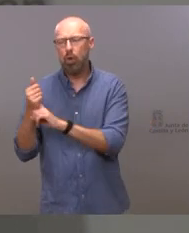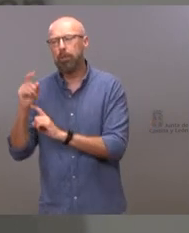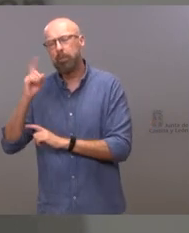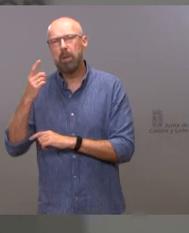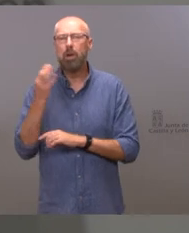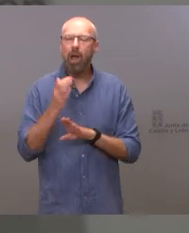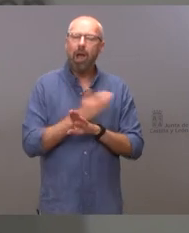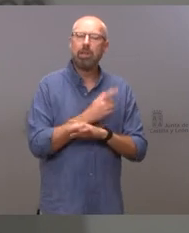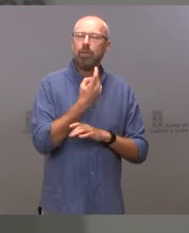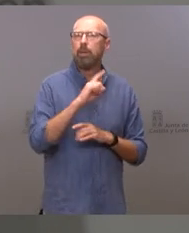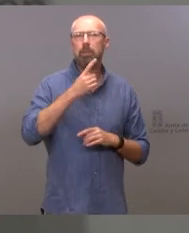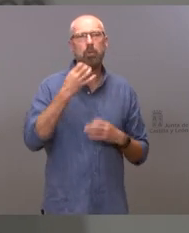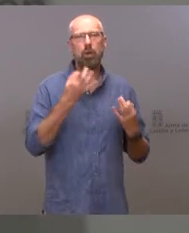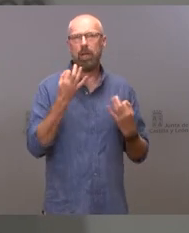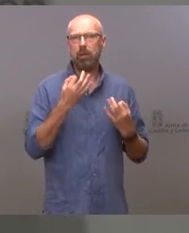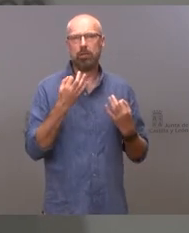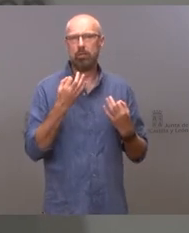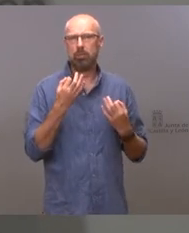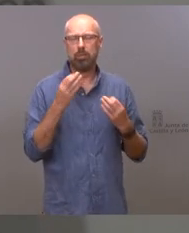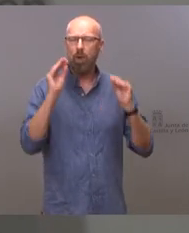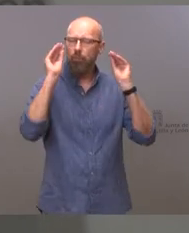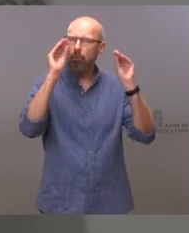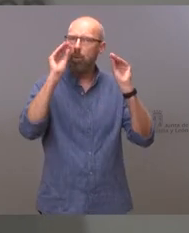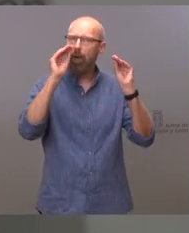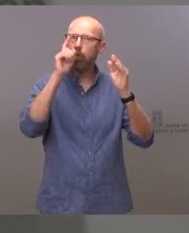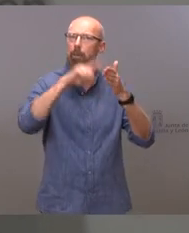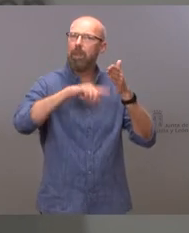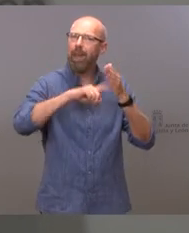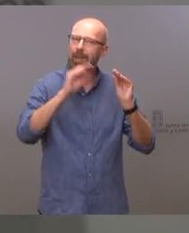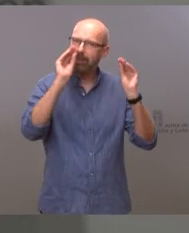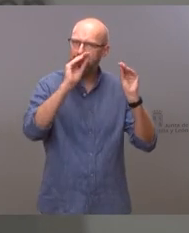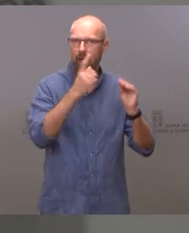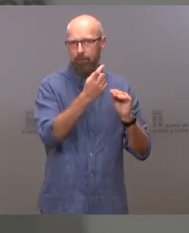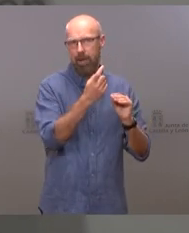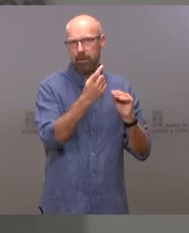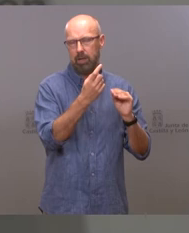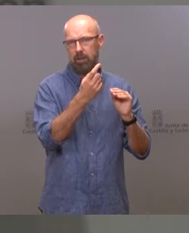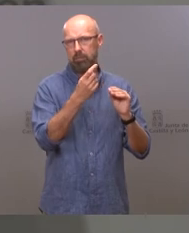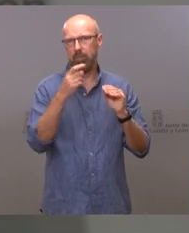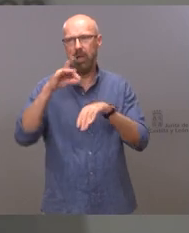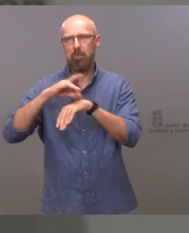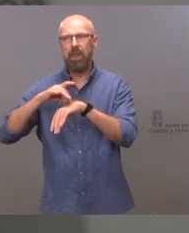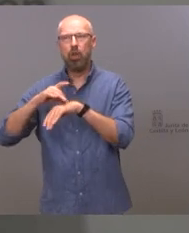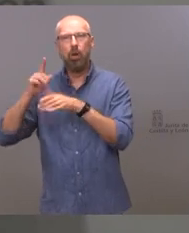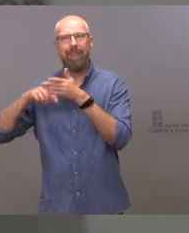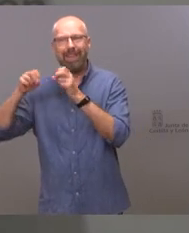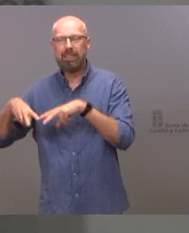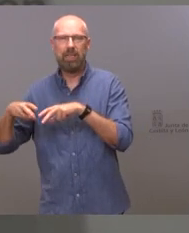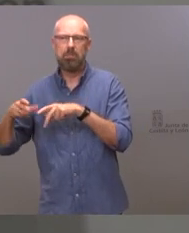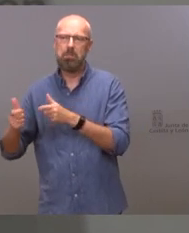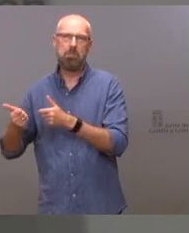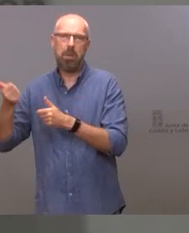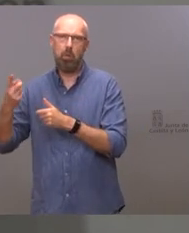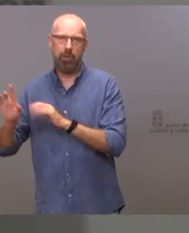la posibilidad de formar especialistas no incrementemos la bolsa de titulados sin especialidad y arreglemos